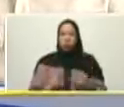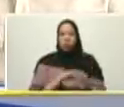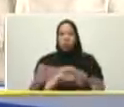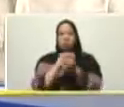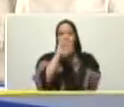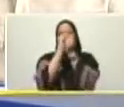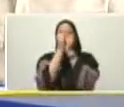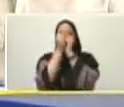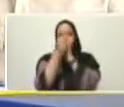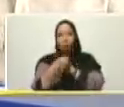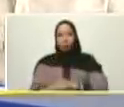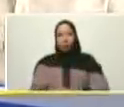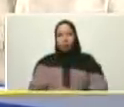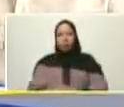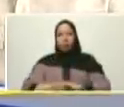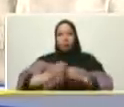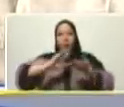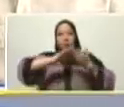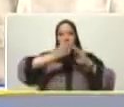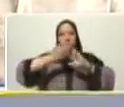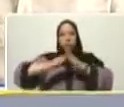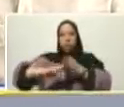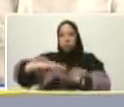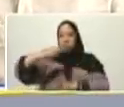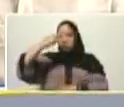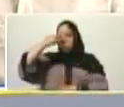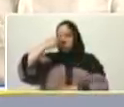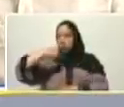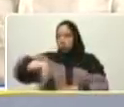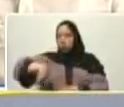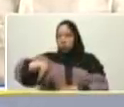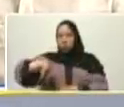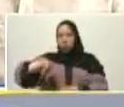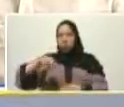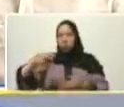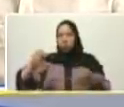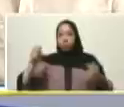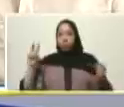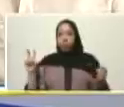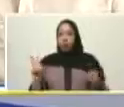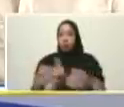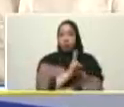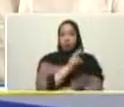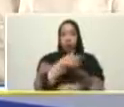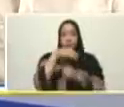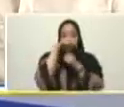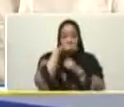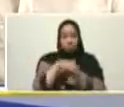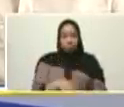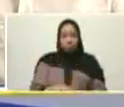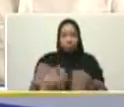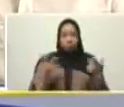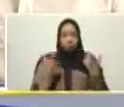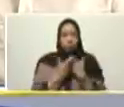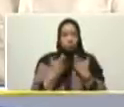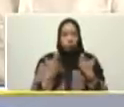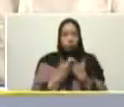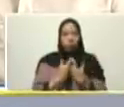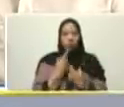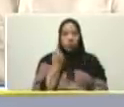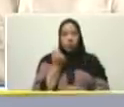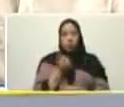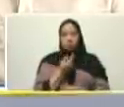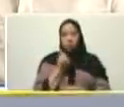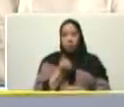los barrios empobrecidos las víctimas de la guerra económica los barrios